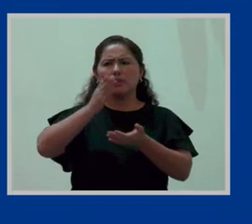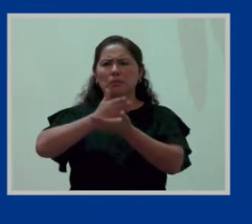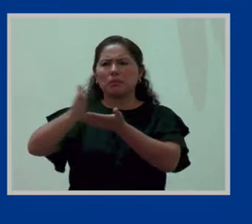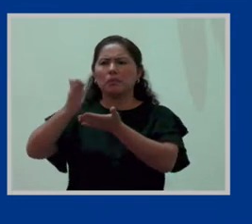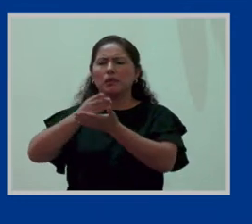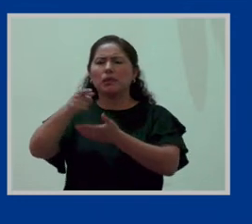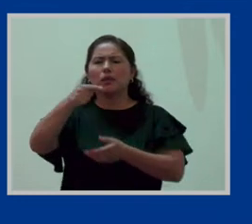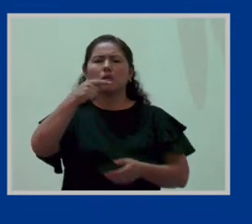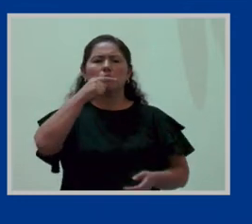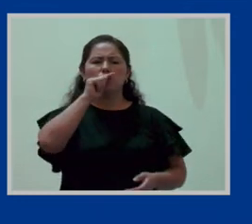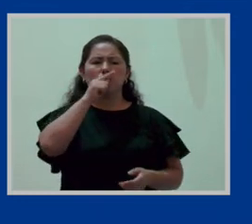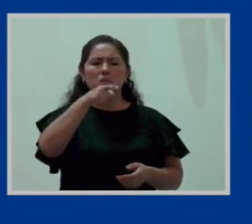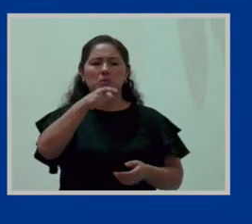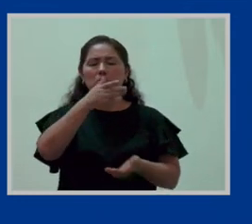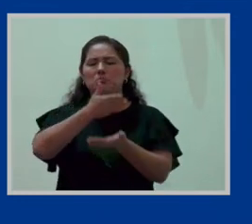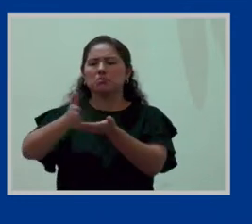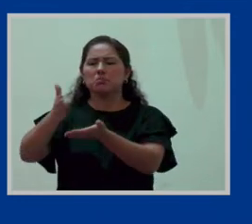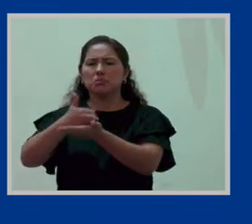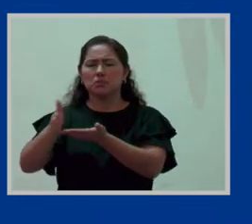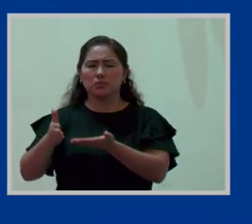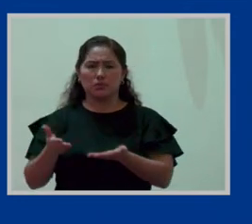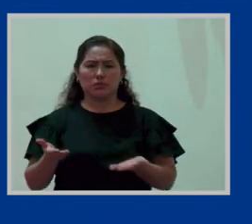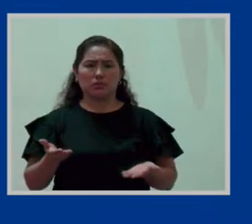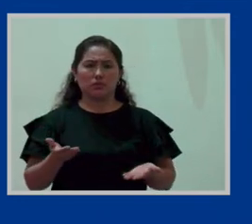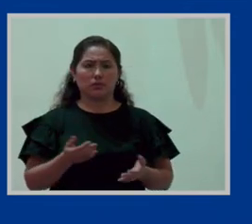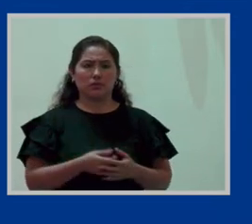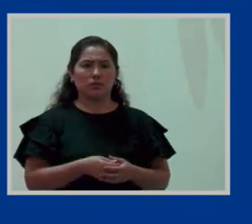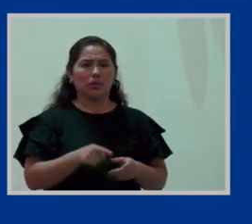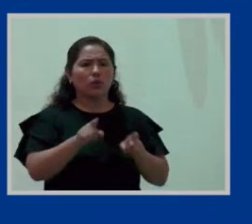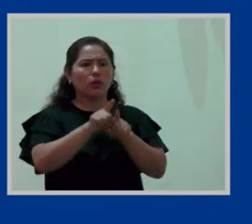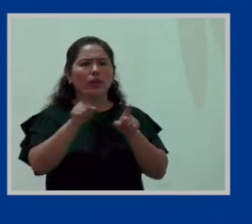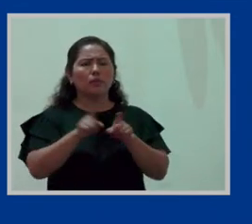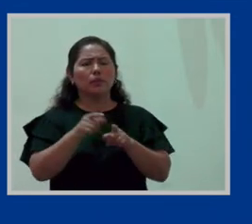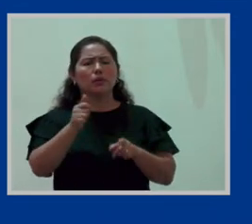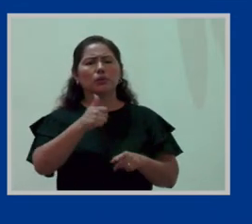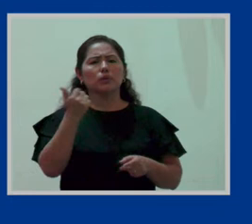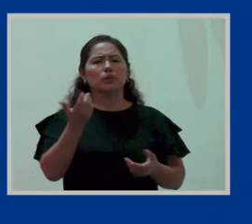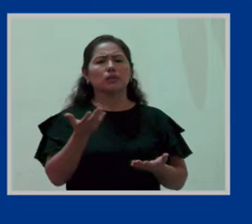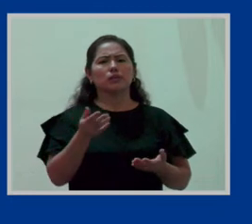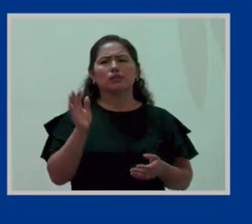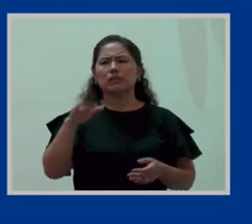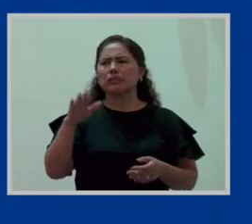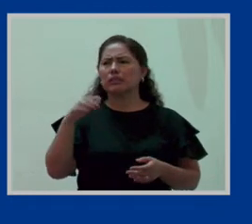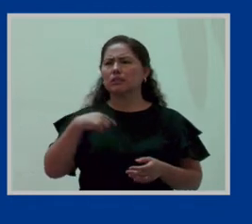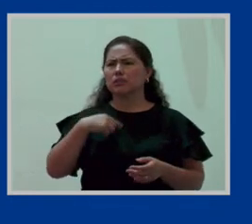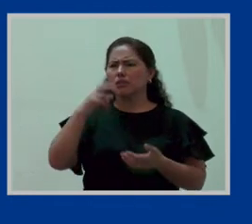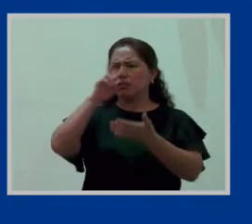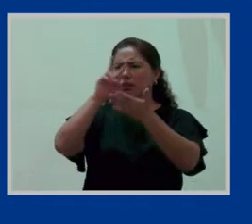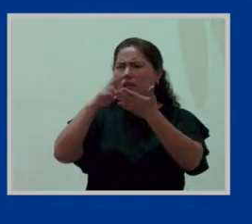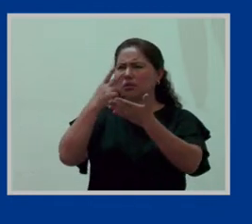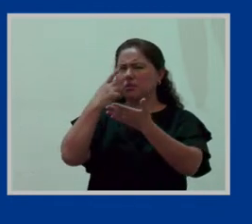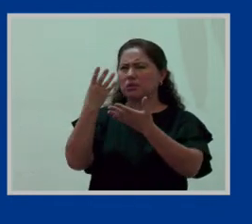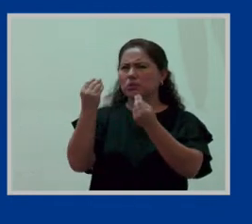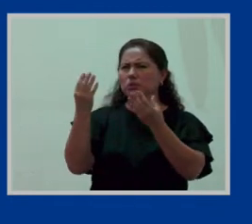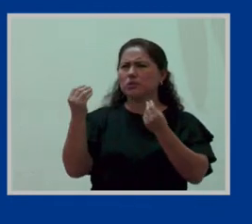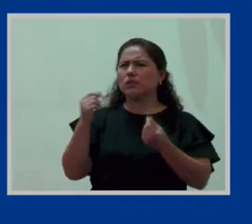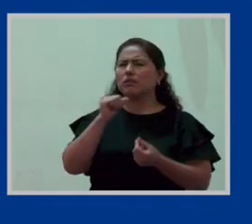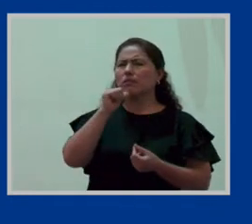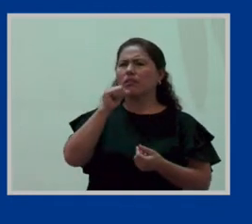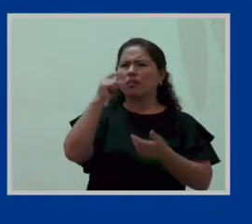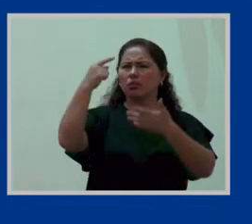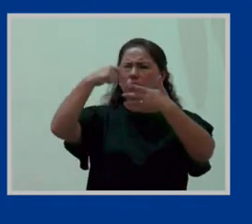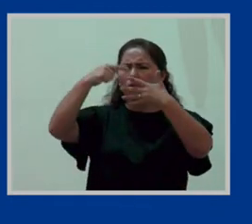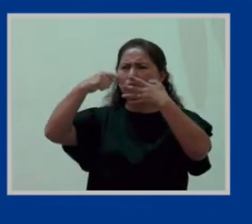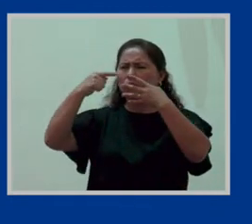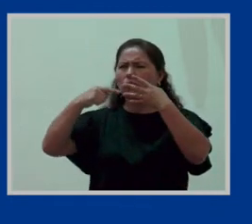sexo, porque eres mujer en este caso. O de cualquier otra índole, porque dirán, Fabiola, pero yo leo todo esto y en ninguno de los puntos